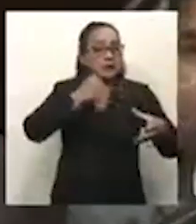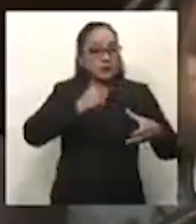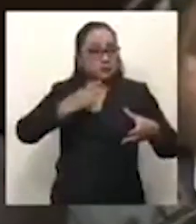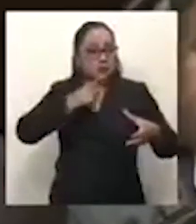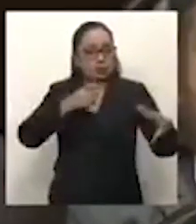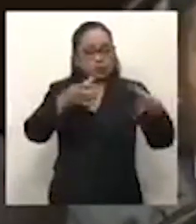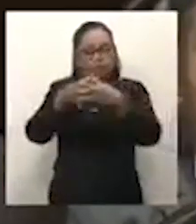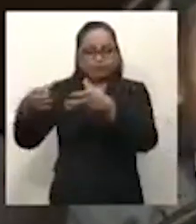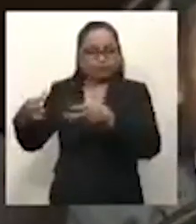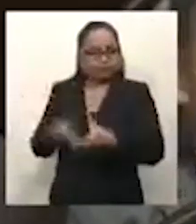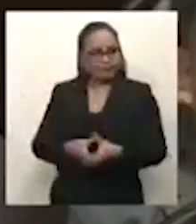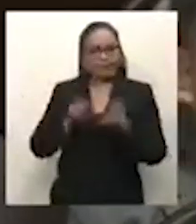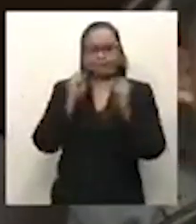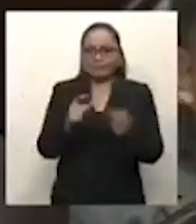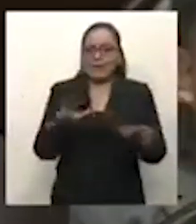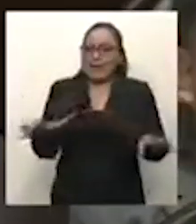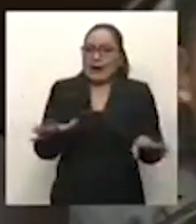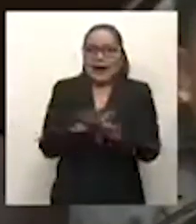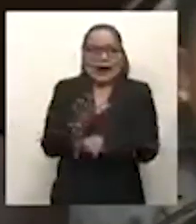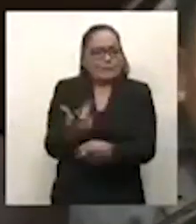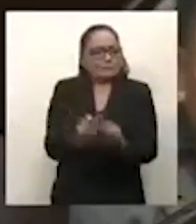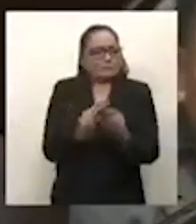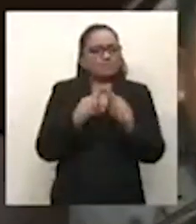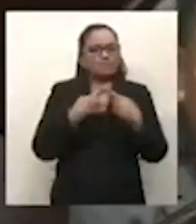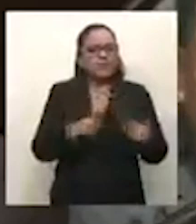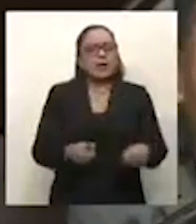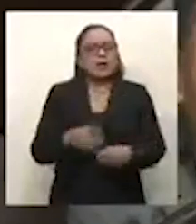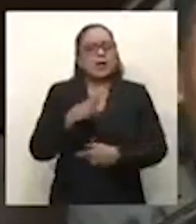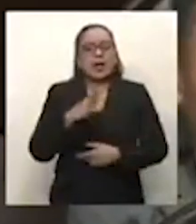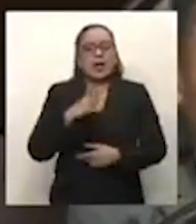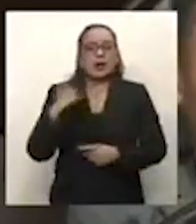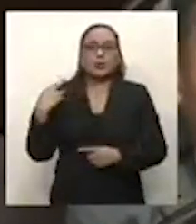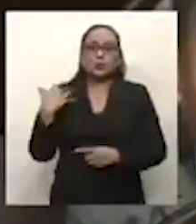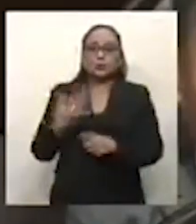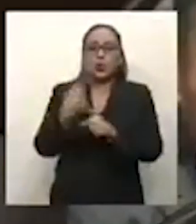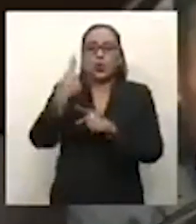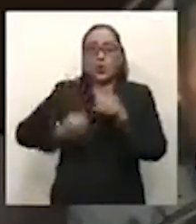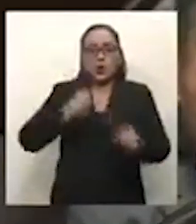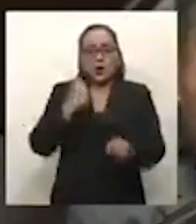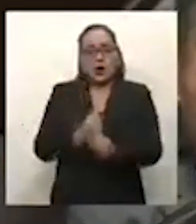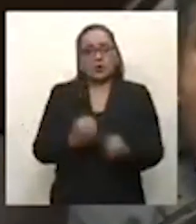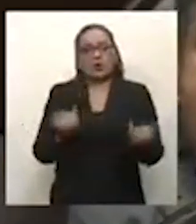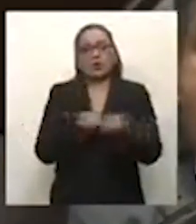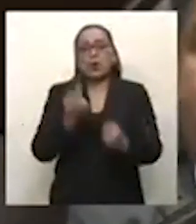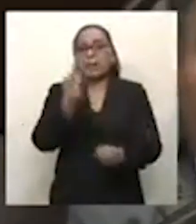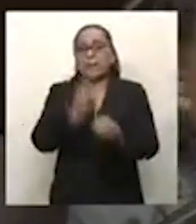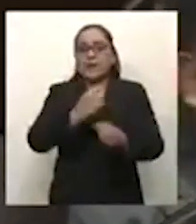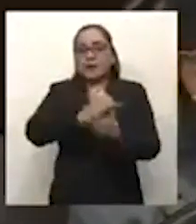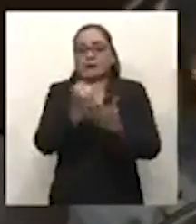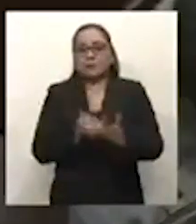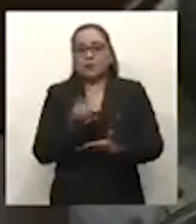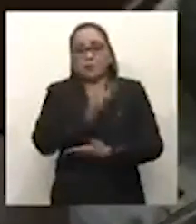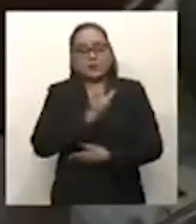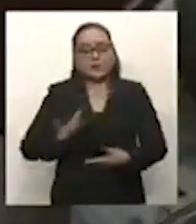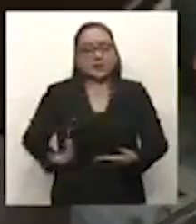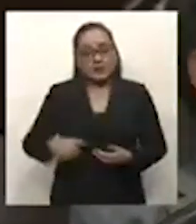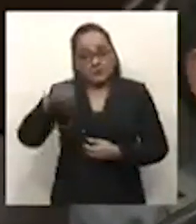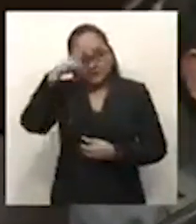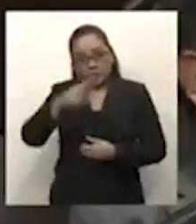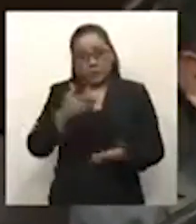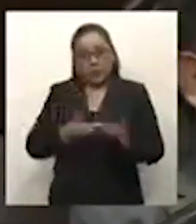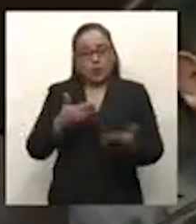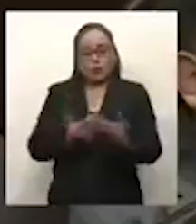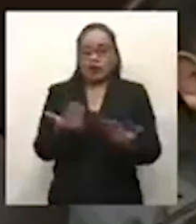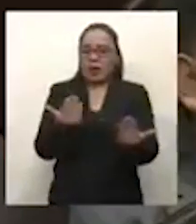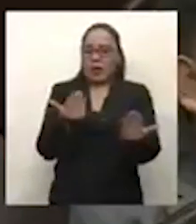A un año del inicio de esta nueva legislatura y del primer informe del titular del Poder Ejecutivo, es preciso hacer